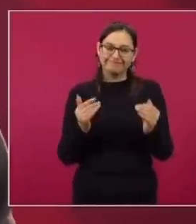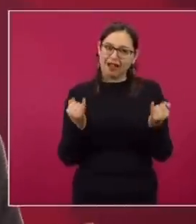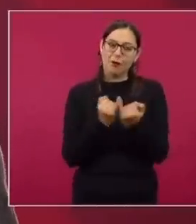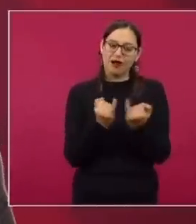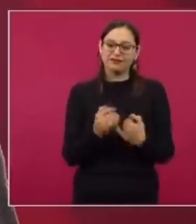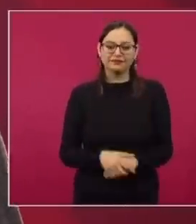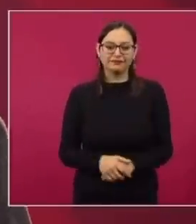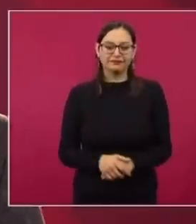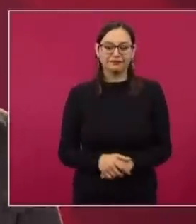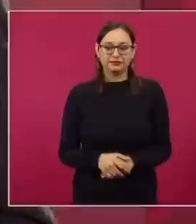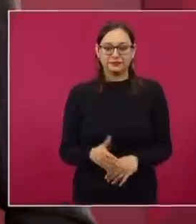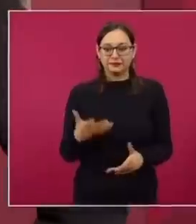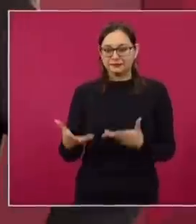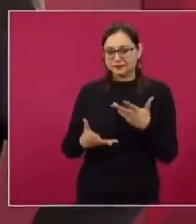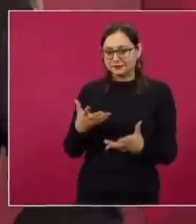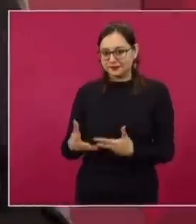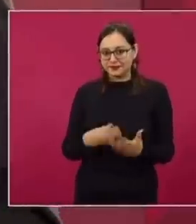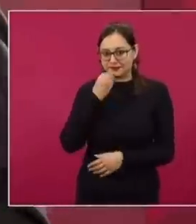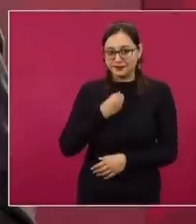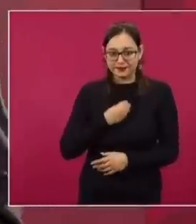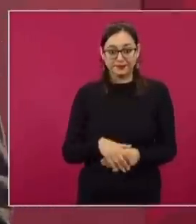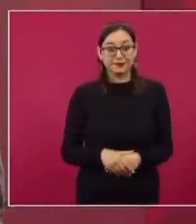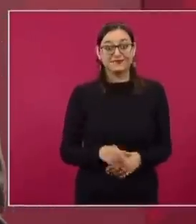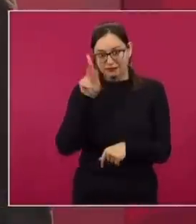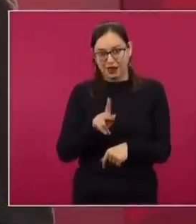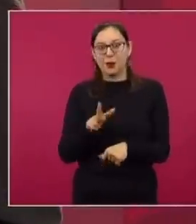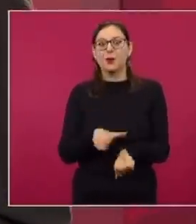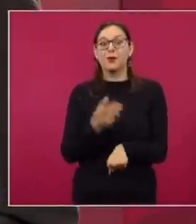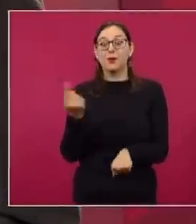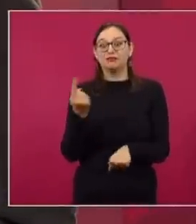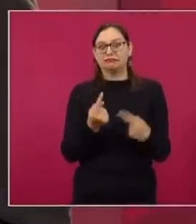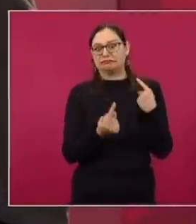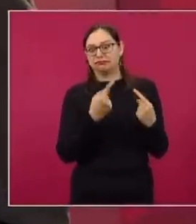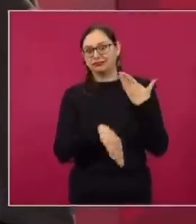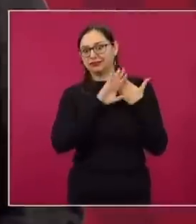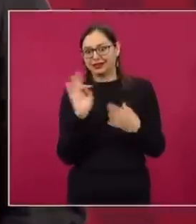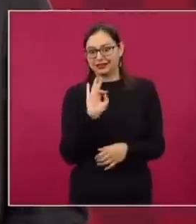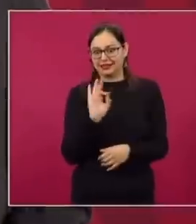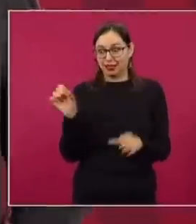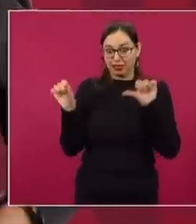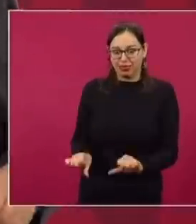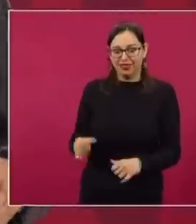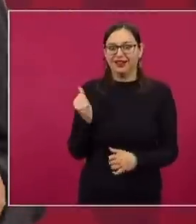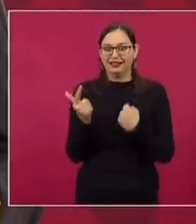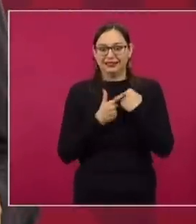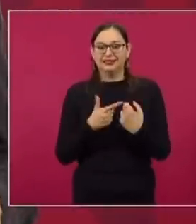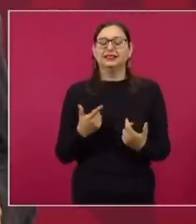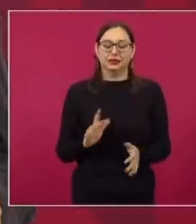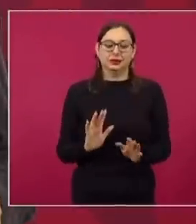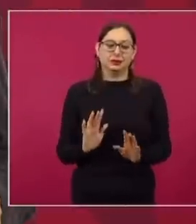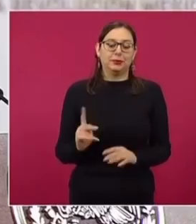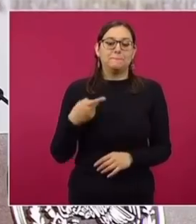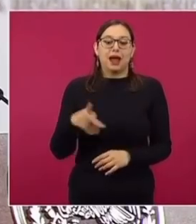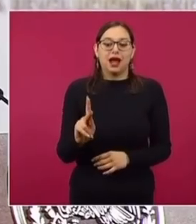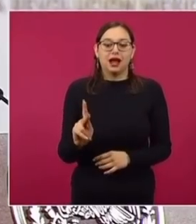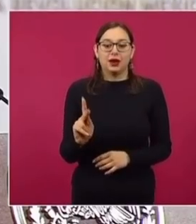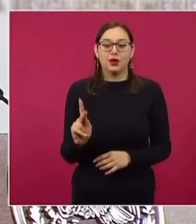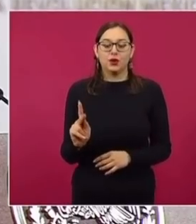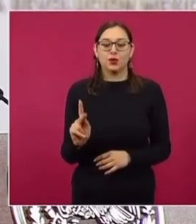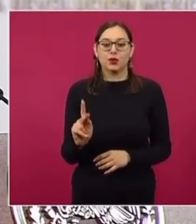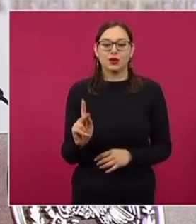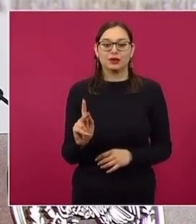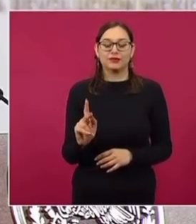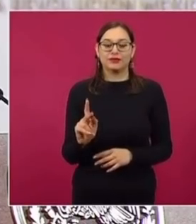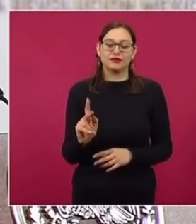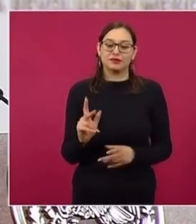Y ya, dice que a partir de ahí tuvo que apurarse más porque lo podía reprobar, pero es